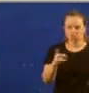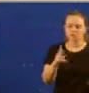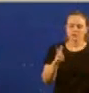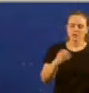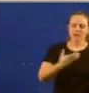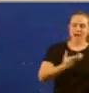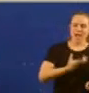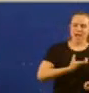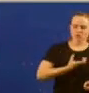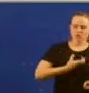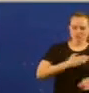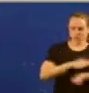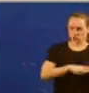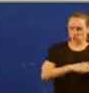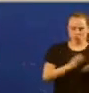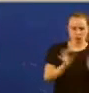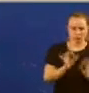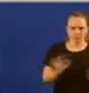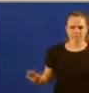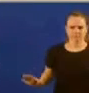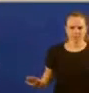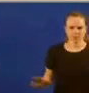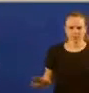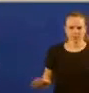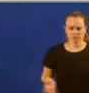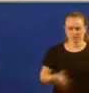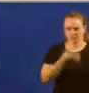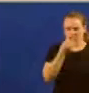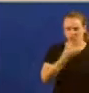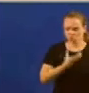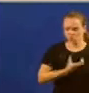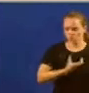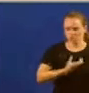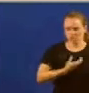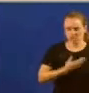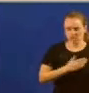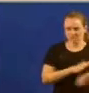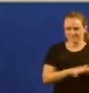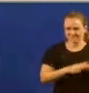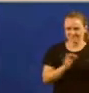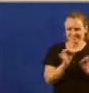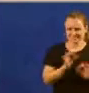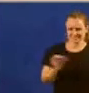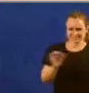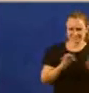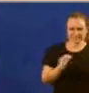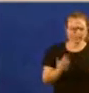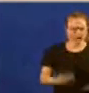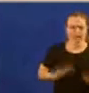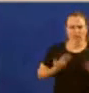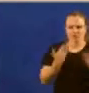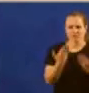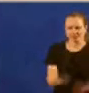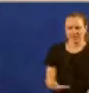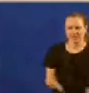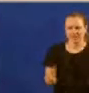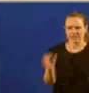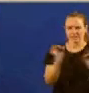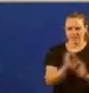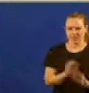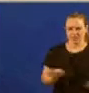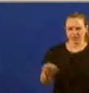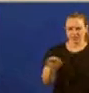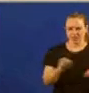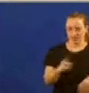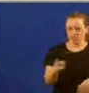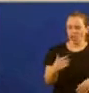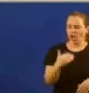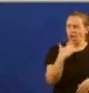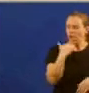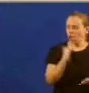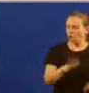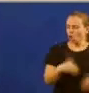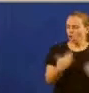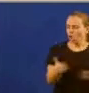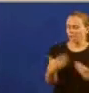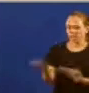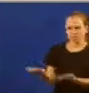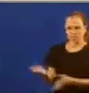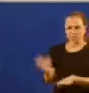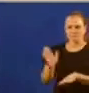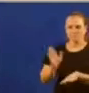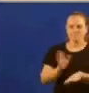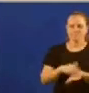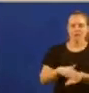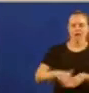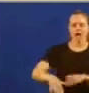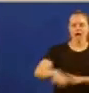concellos no seu discurso. Nada que ofrecerles. Non tengáis a xenerosidade de permitir que se constituyan as áreas